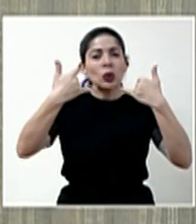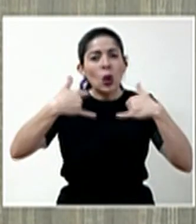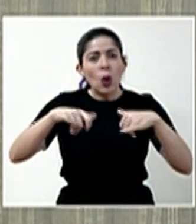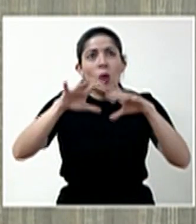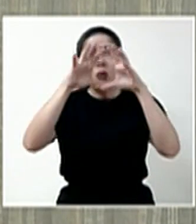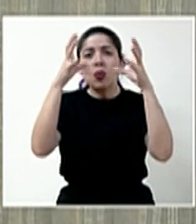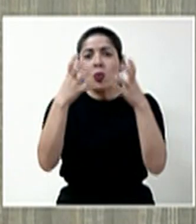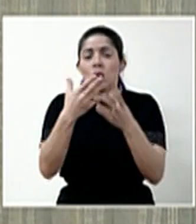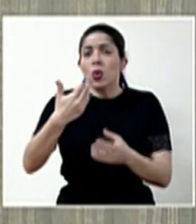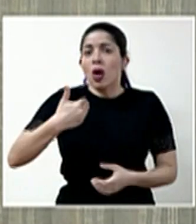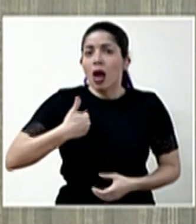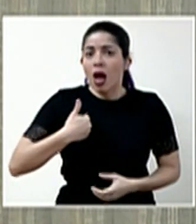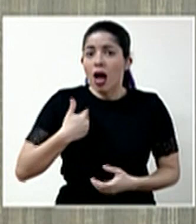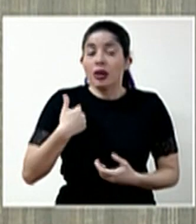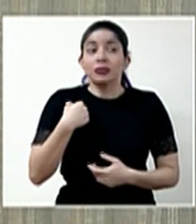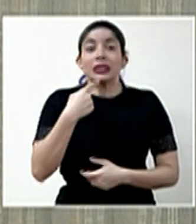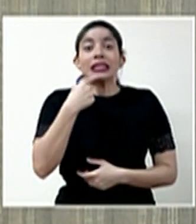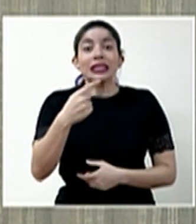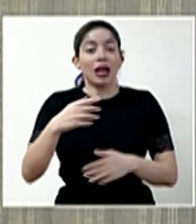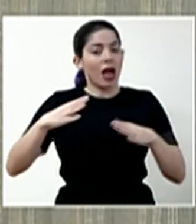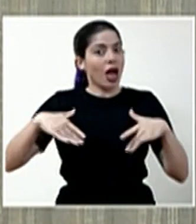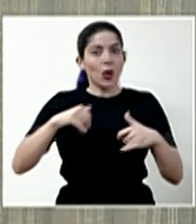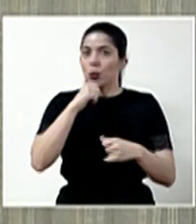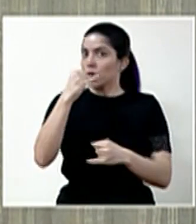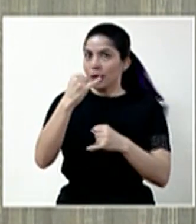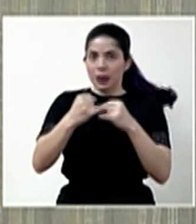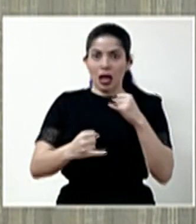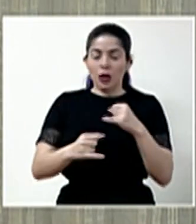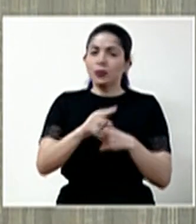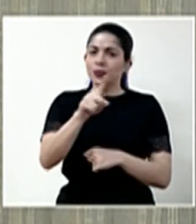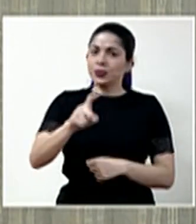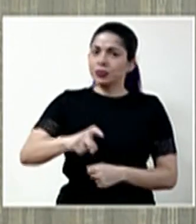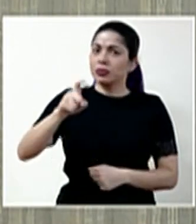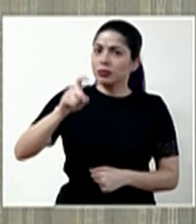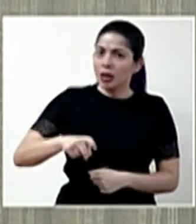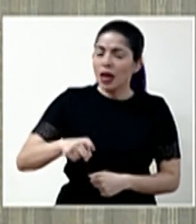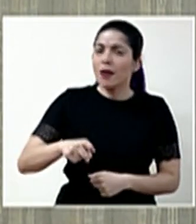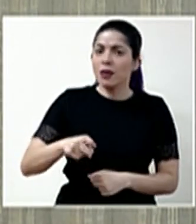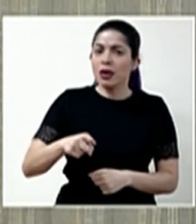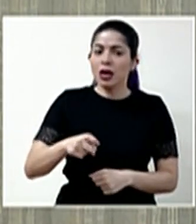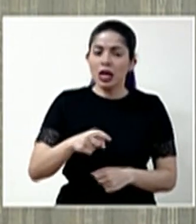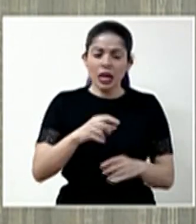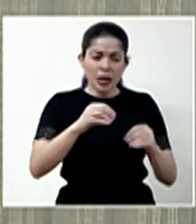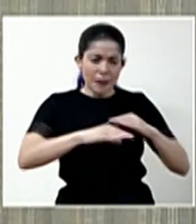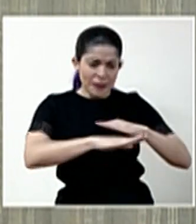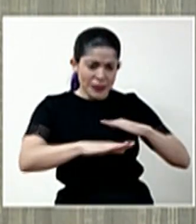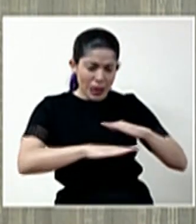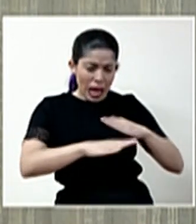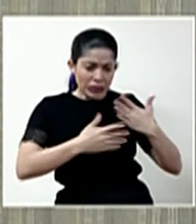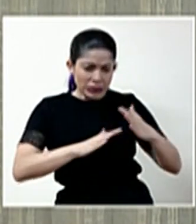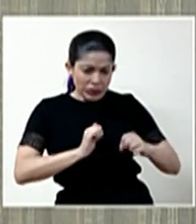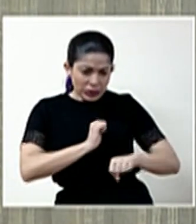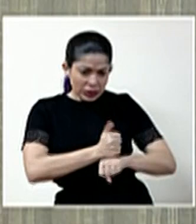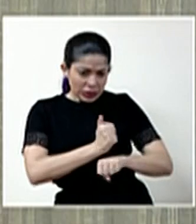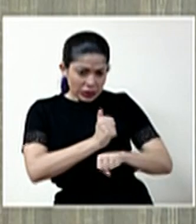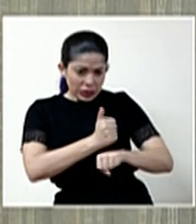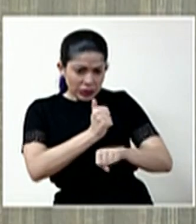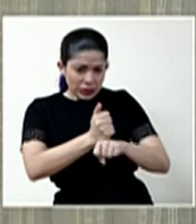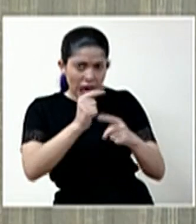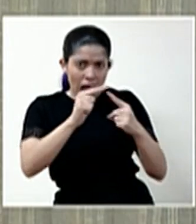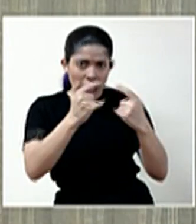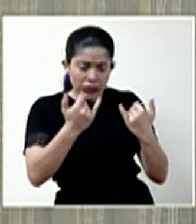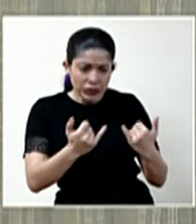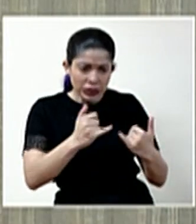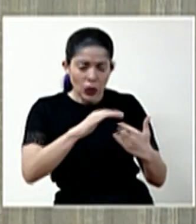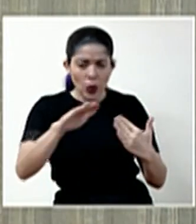en el mundo, y lo que hemos dicho, esto no se acaba. Así que tenemos que, basados en esos cimientos que hemos ido construyendo hasta este momento,